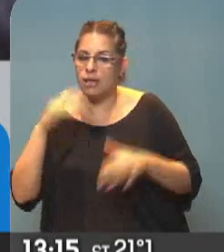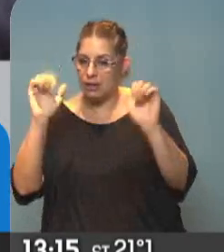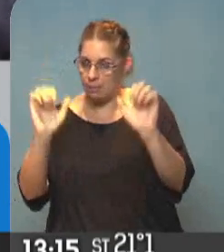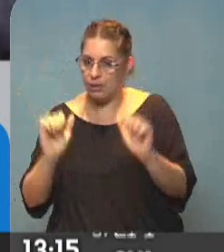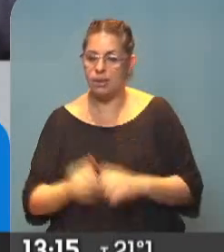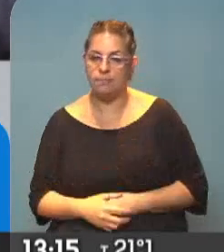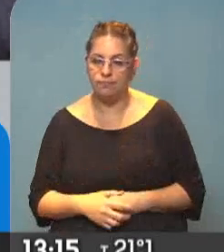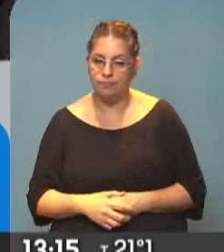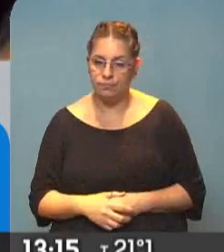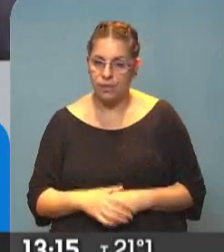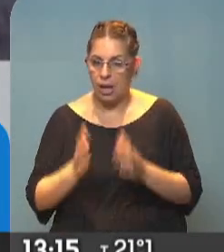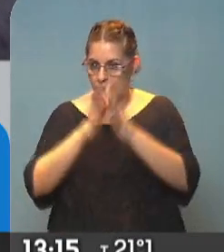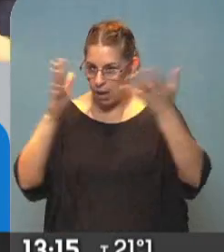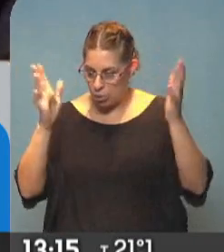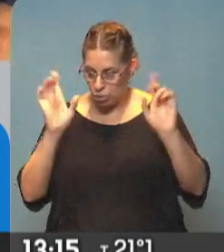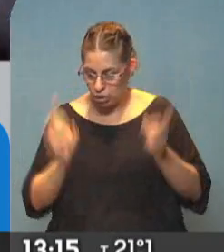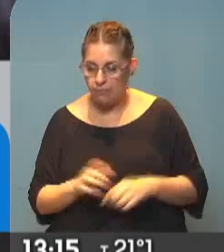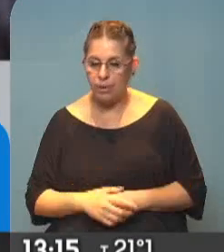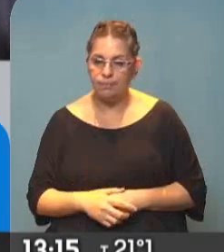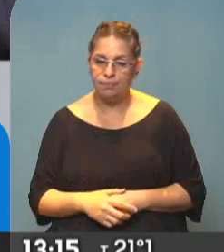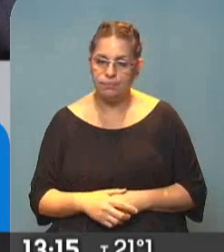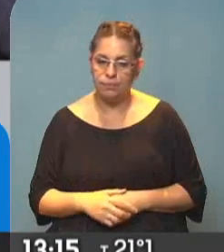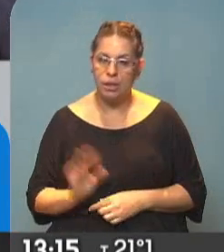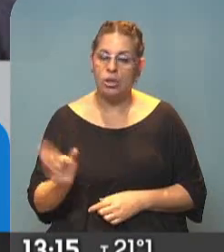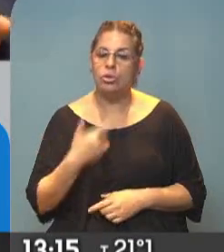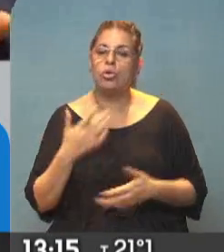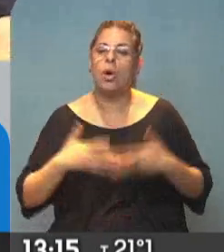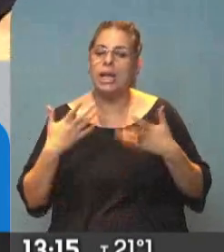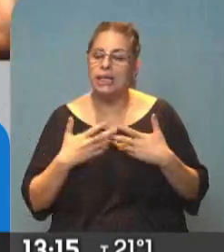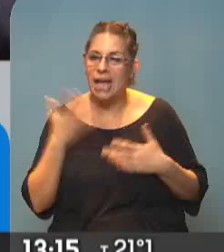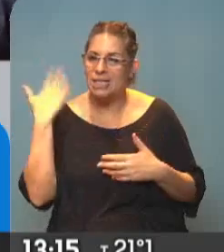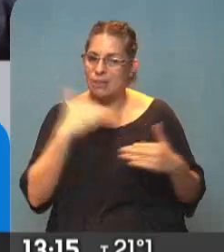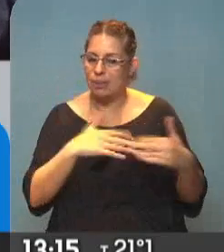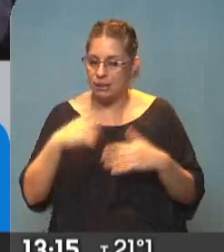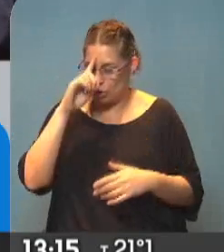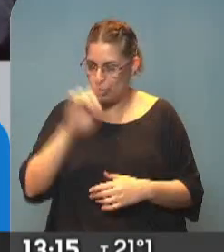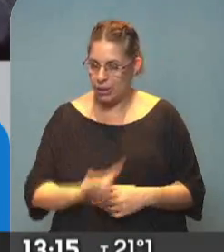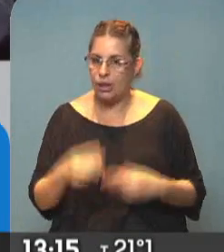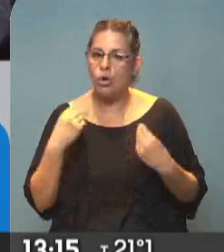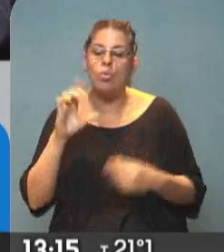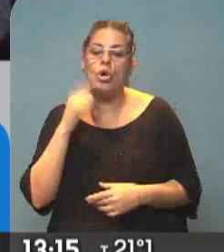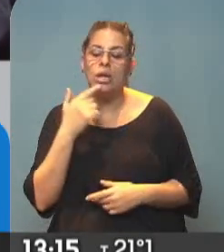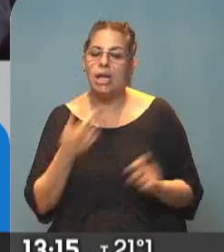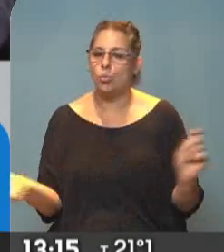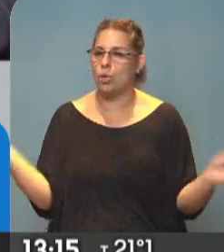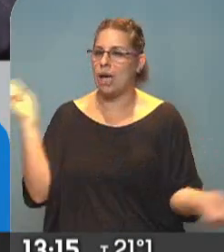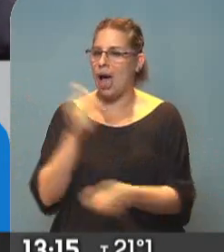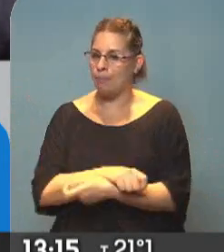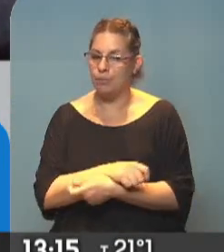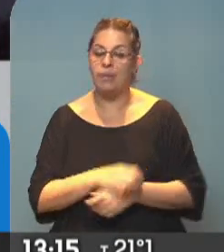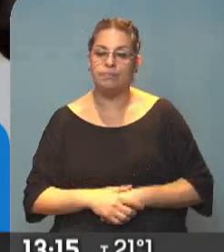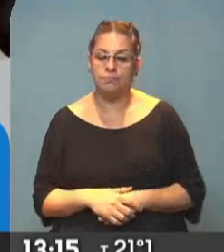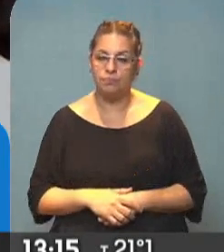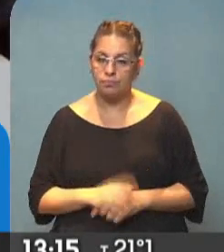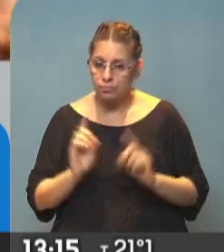con los más sinceros aplausos. Y también está todo lo que es la alegría, ¿no? partido que nadie puede creer cómo Lanús lo dio vuelta. Y